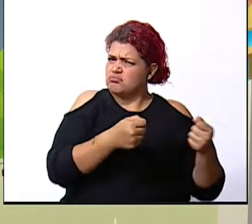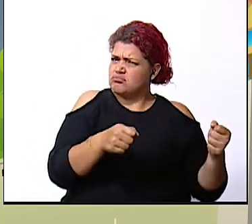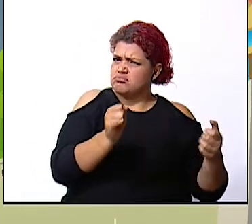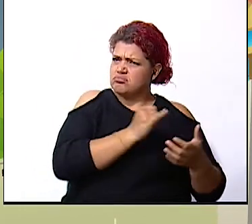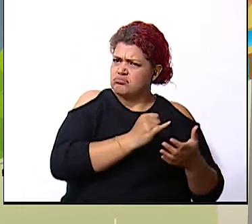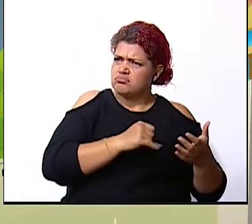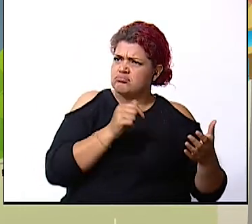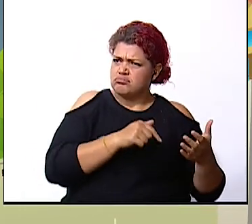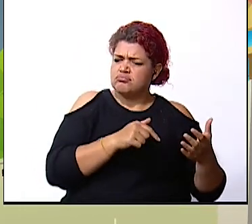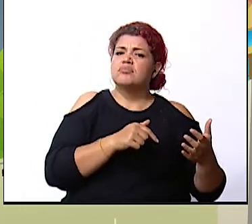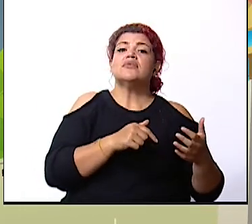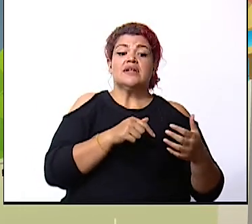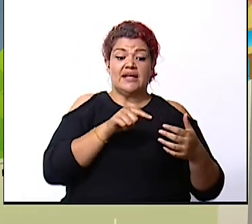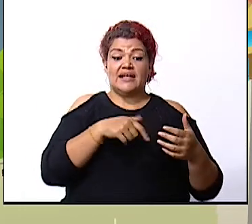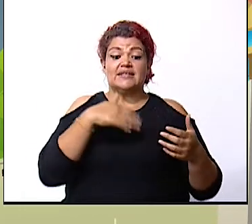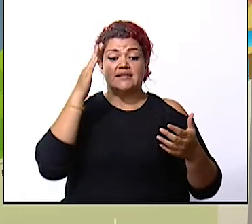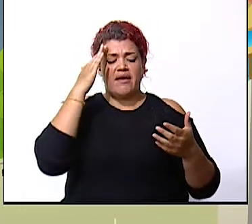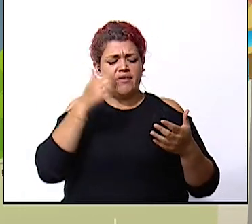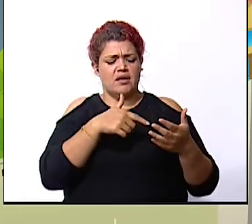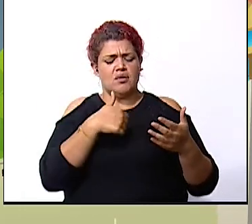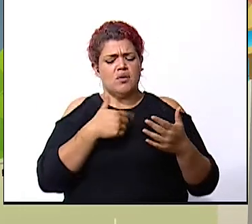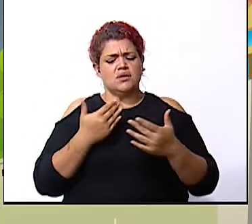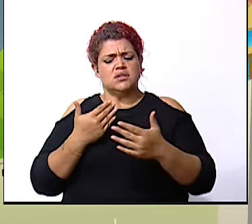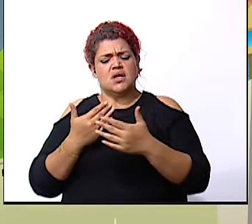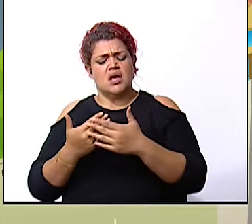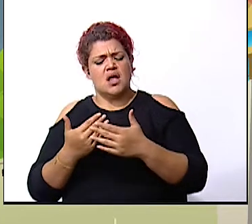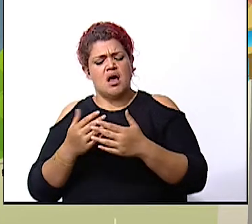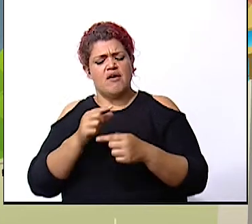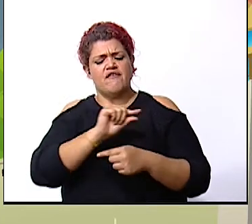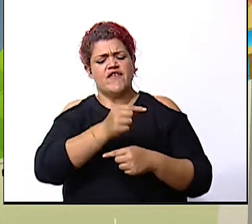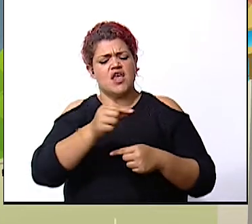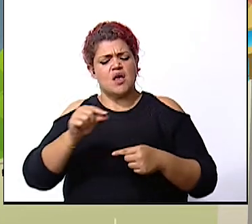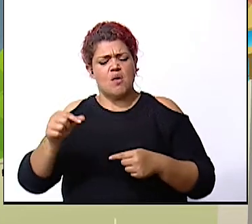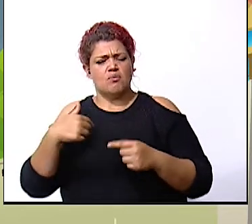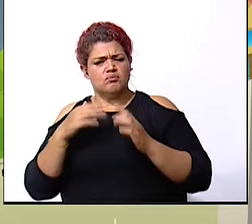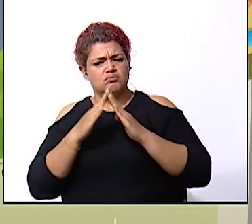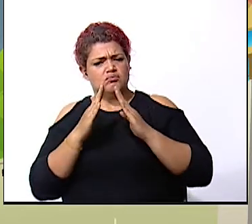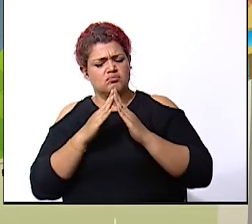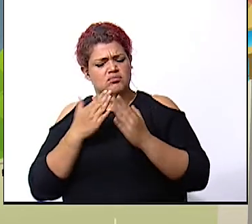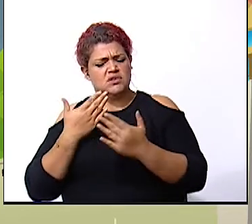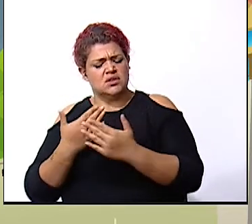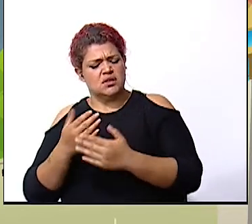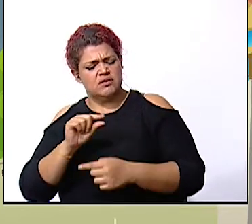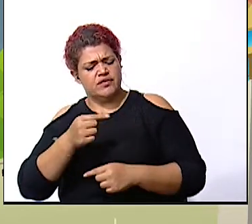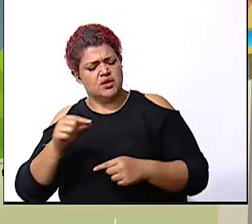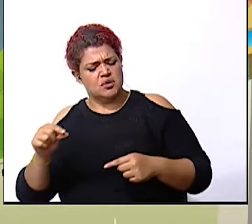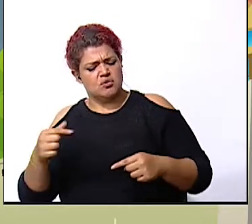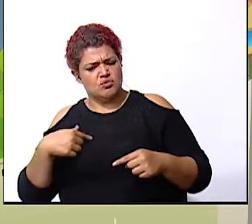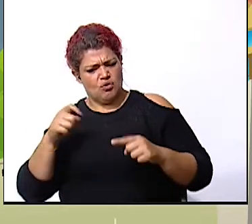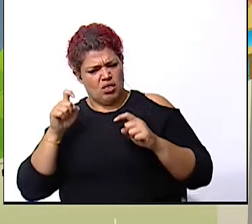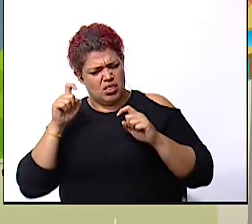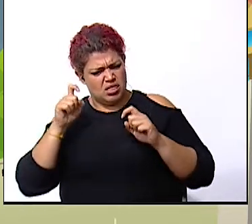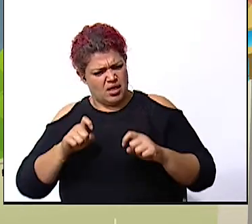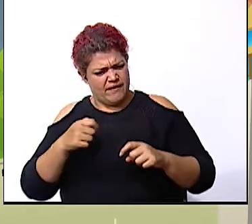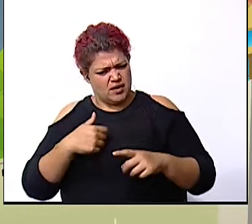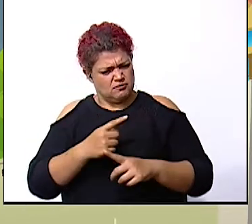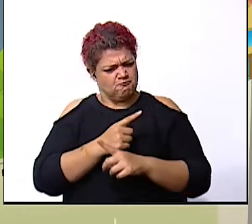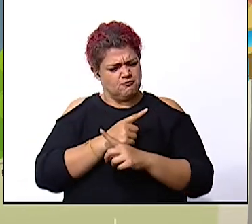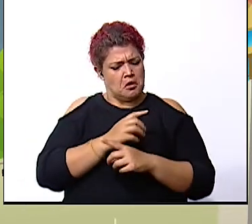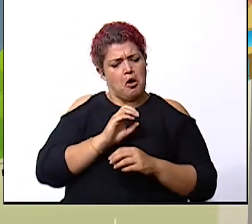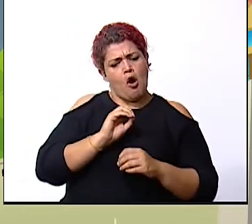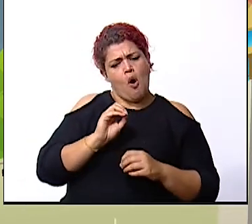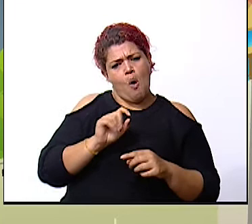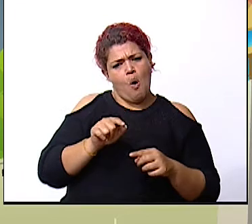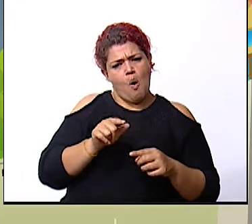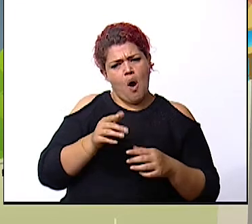va a permitir saber si nosotros vivimos cerca de un río debemos debemos tomar acciones o si existe